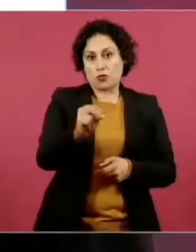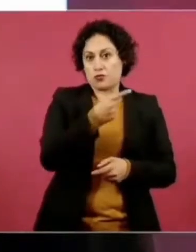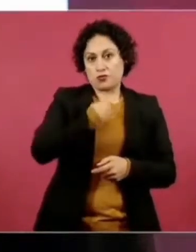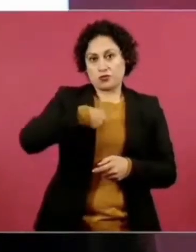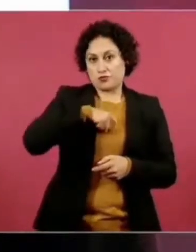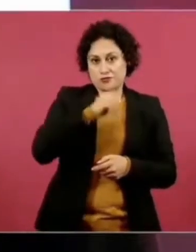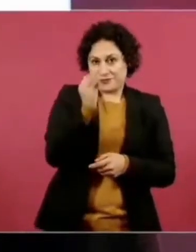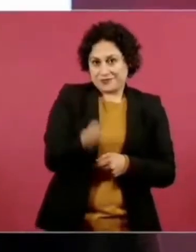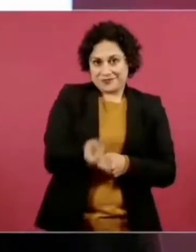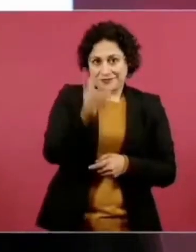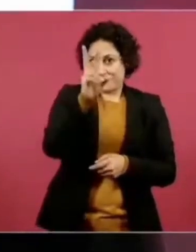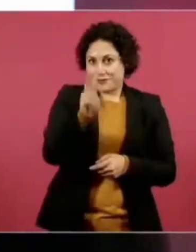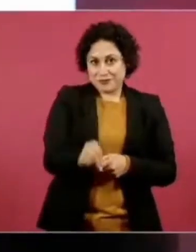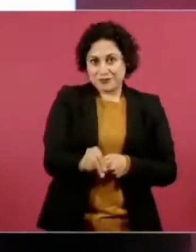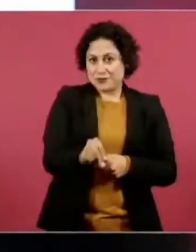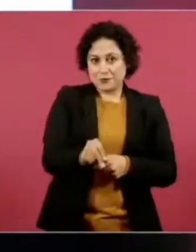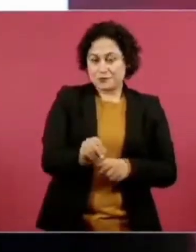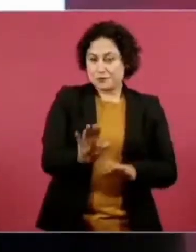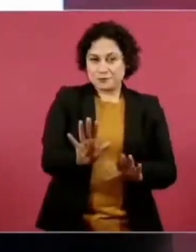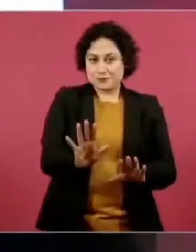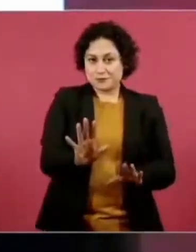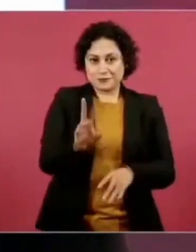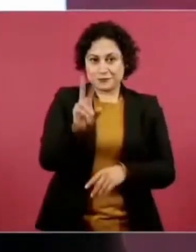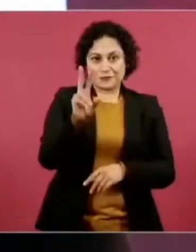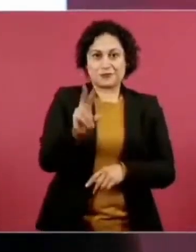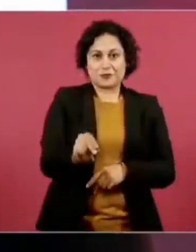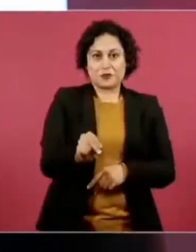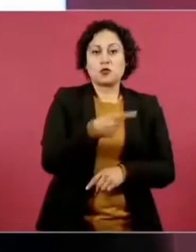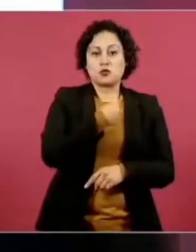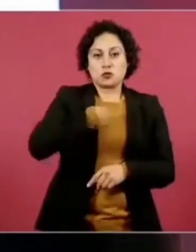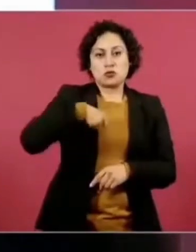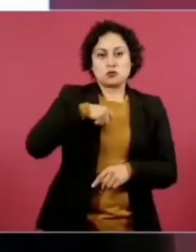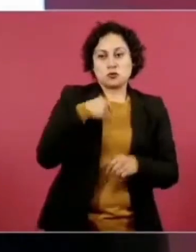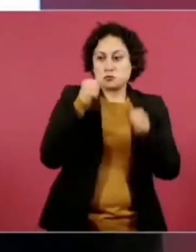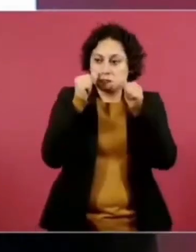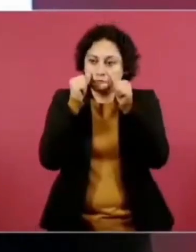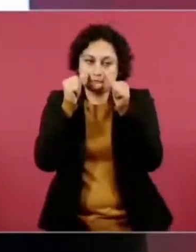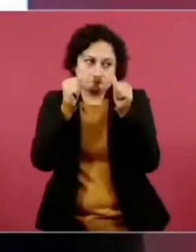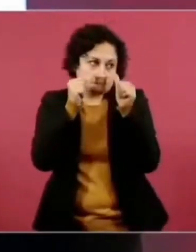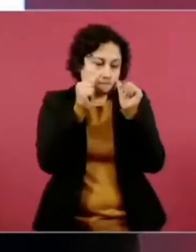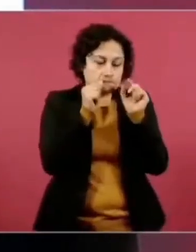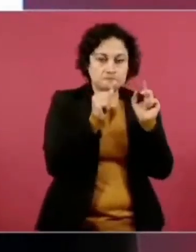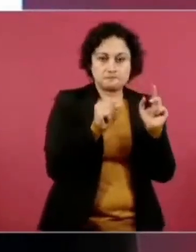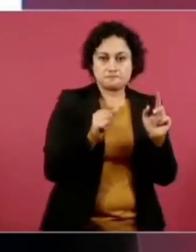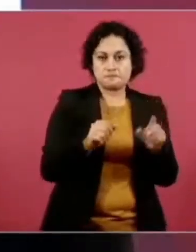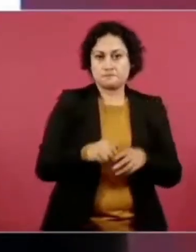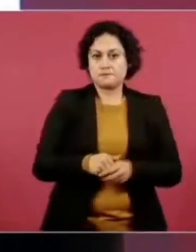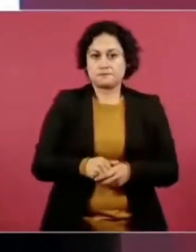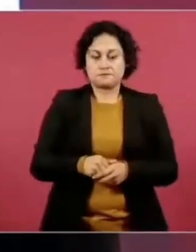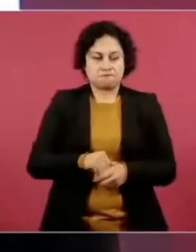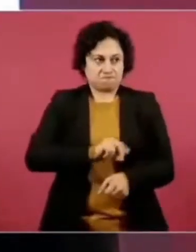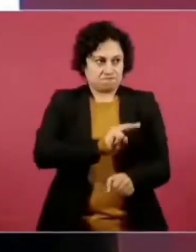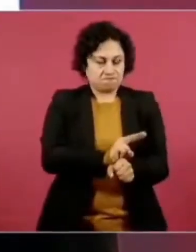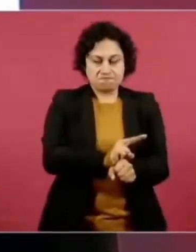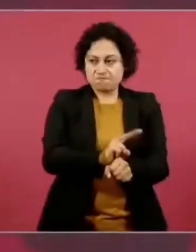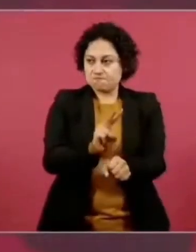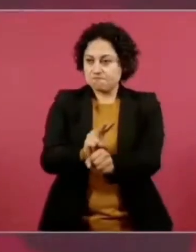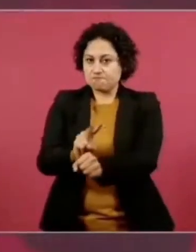no, estamos ahí pendiente, pendientes.